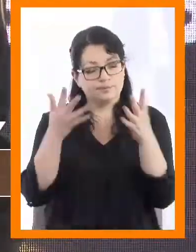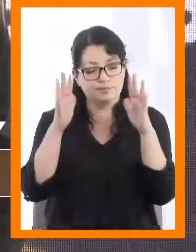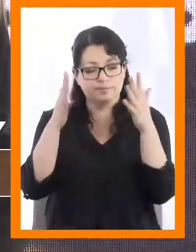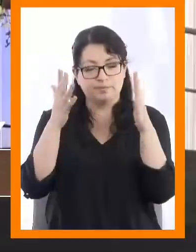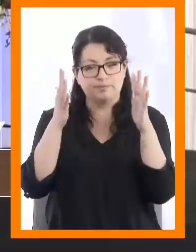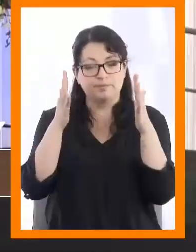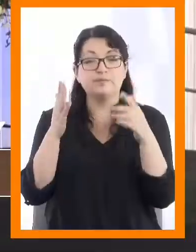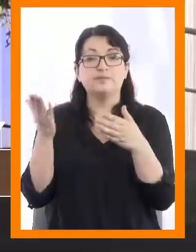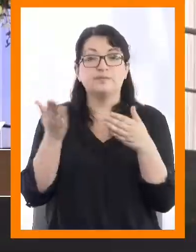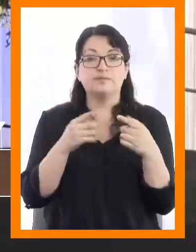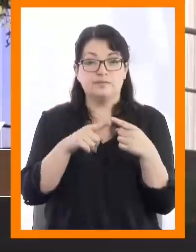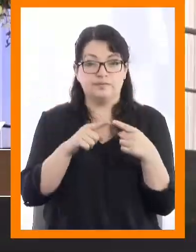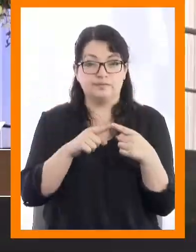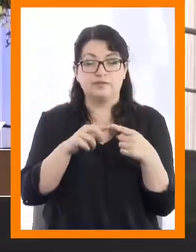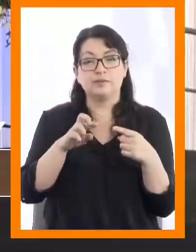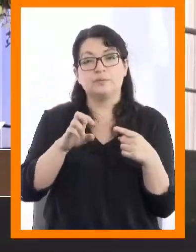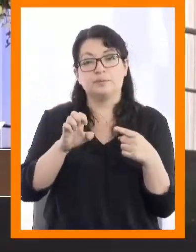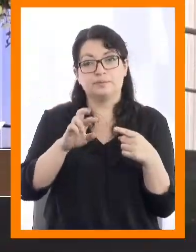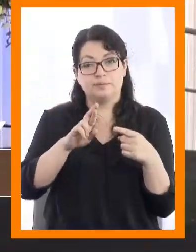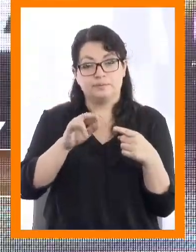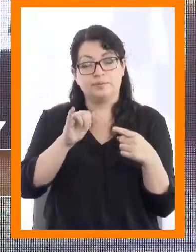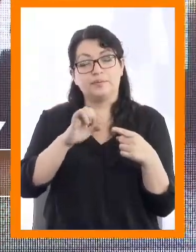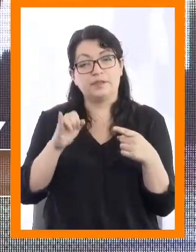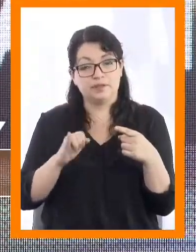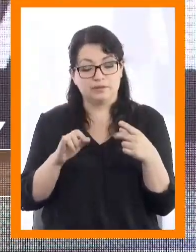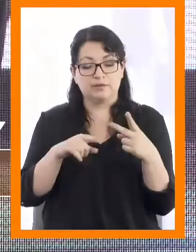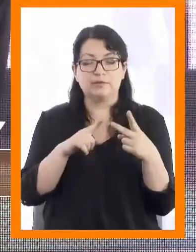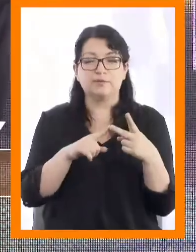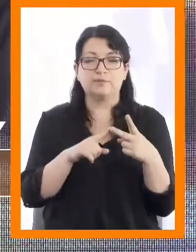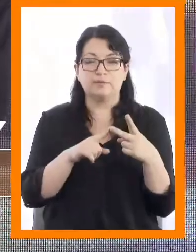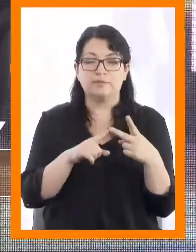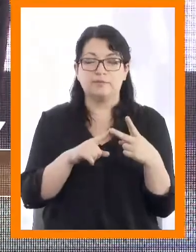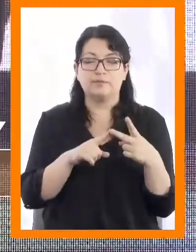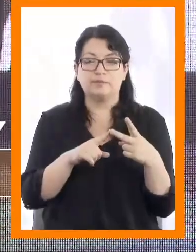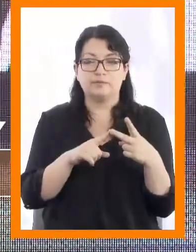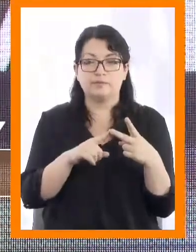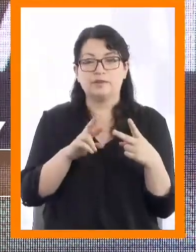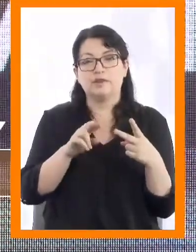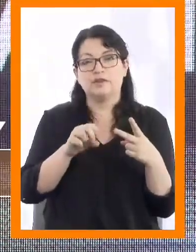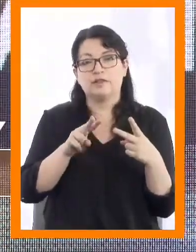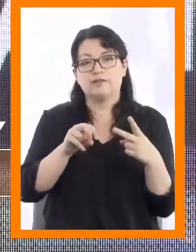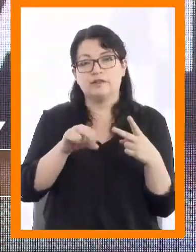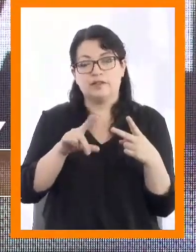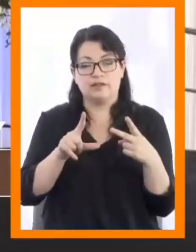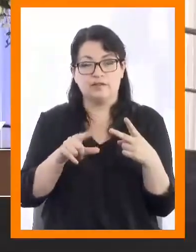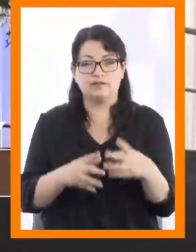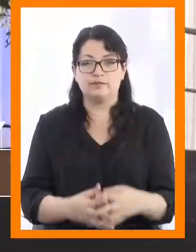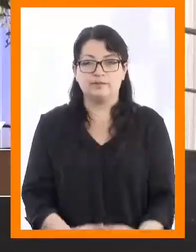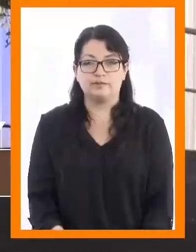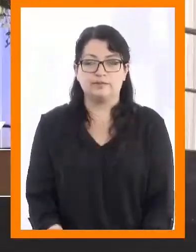Nicol Ivón Pérez Cortés, Marlén Alexandra Rabanal Zúñiga.